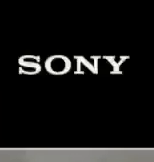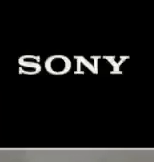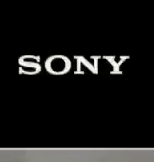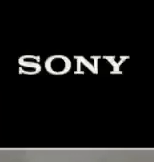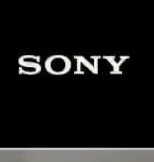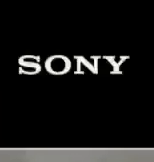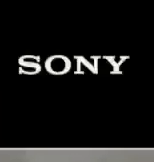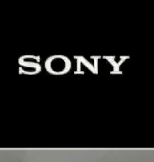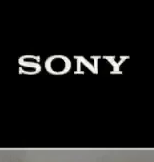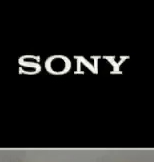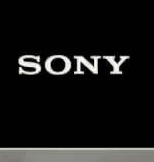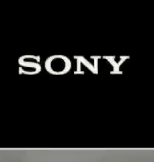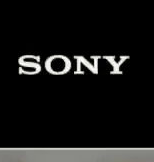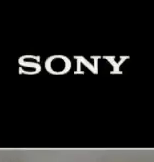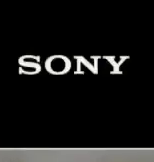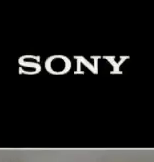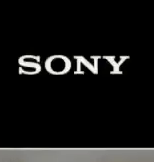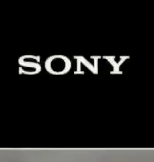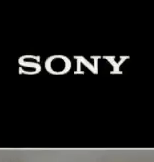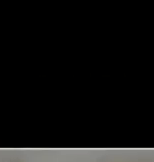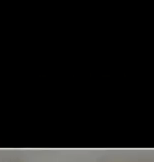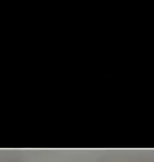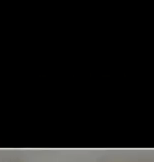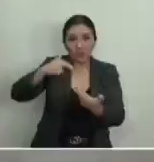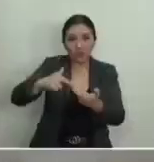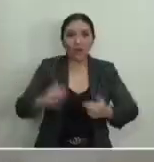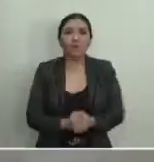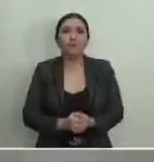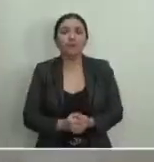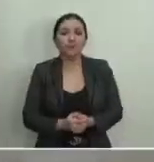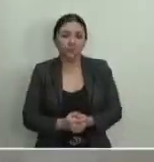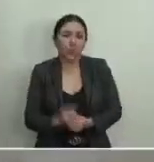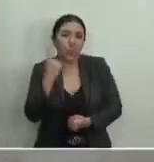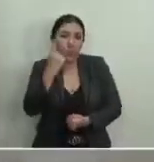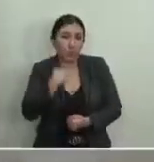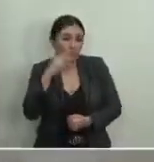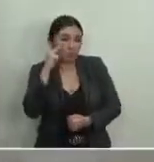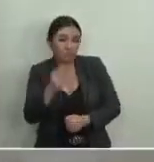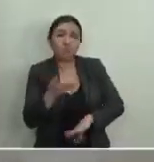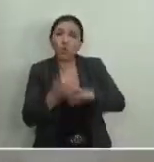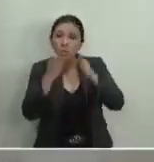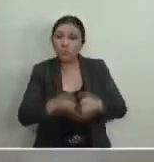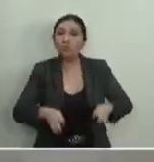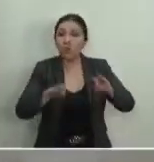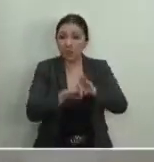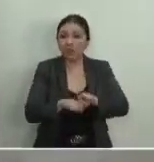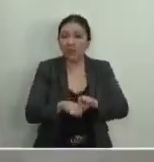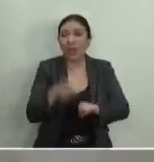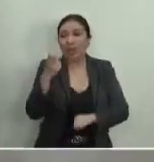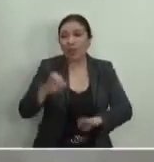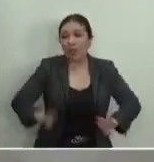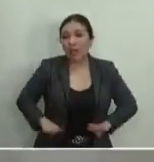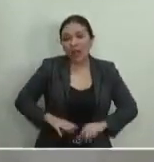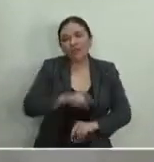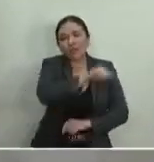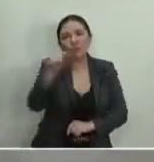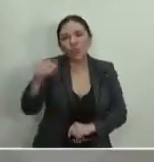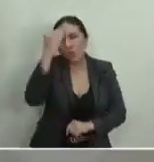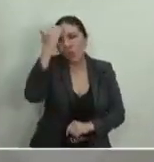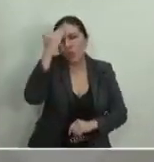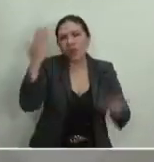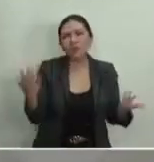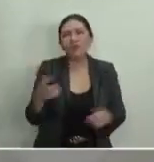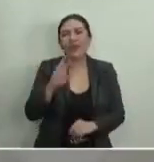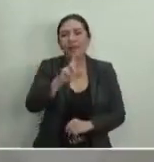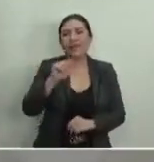señalen por la sala regional. Una de las cuestiones que para mí es muy importante en este caso es que, como sabemos, el